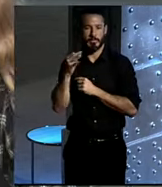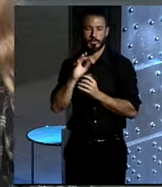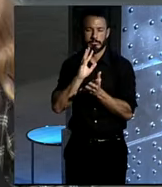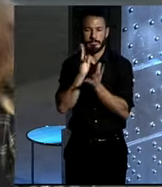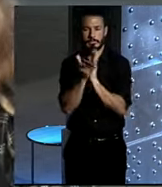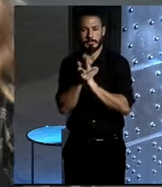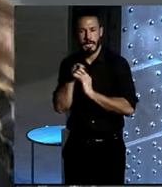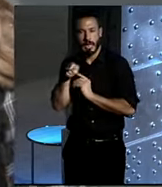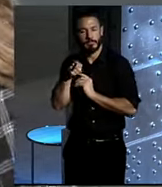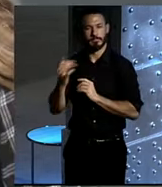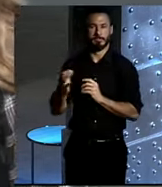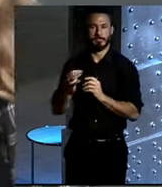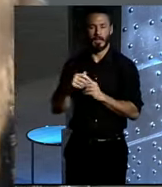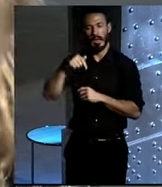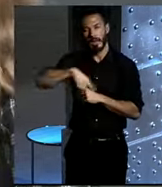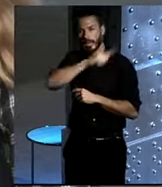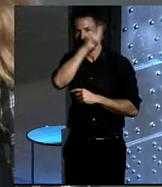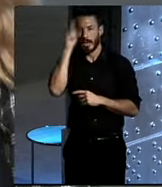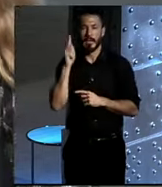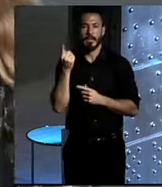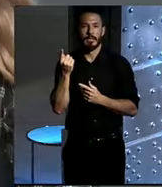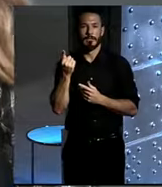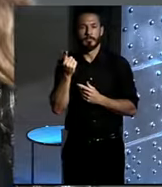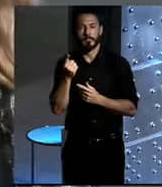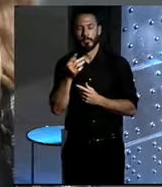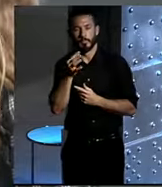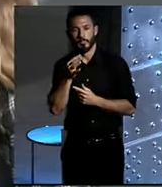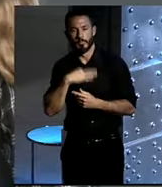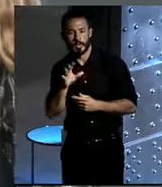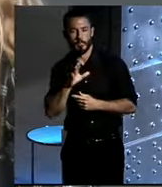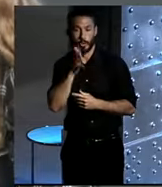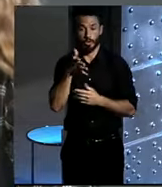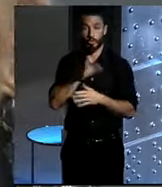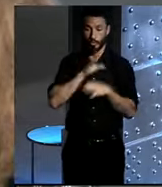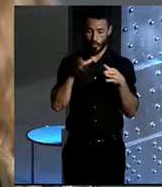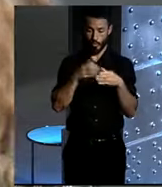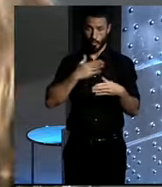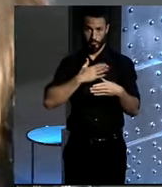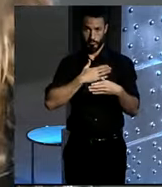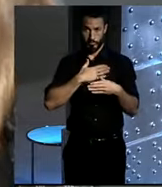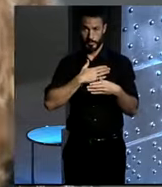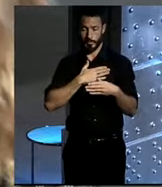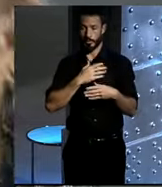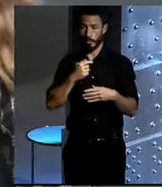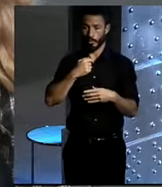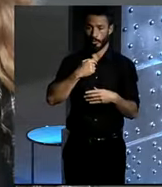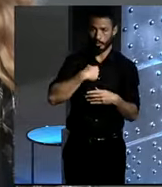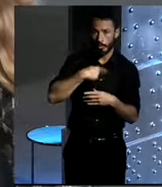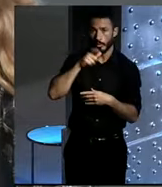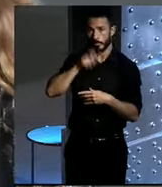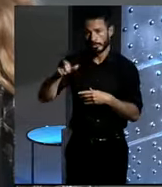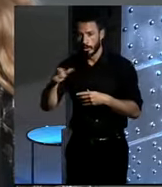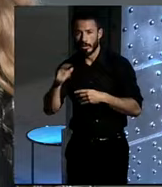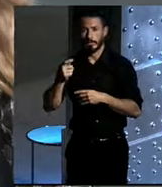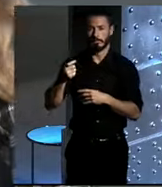en Madrid, y a lo mejor por eso el grupo que formamos, Belén Moné, o arquitecta, yo y otro grupo de personas,